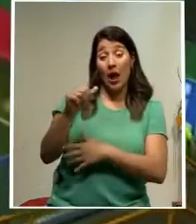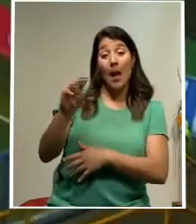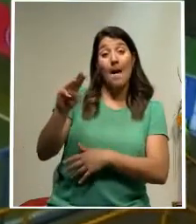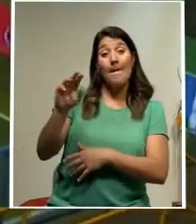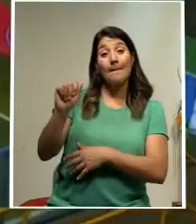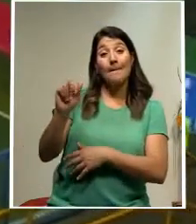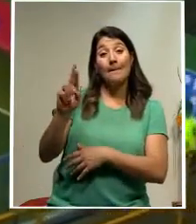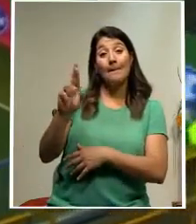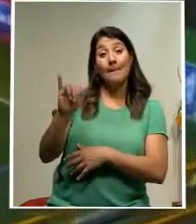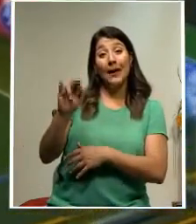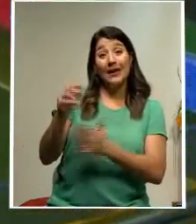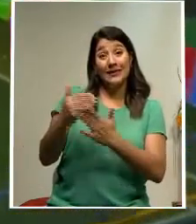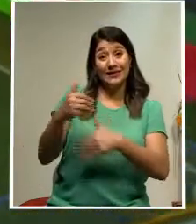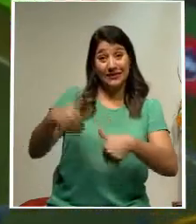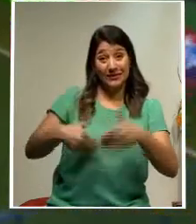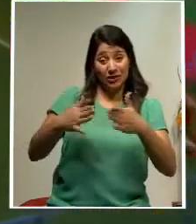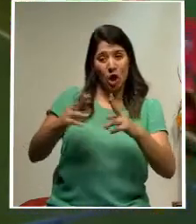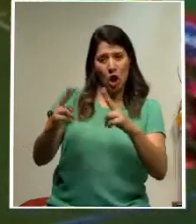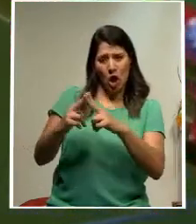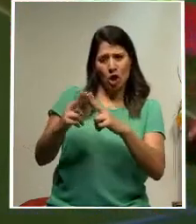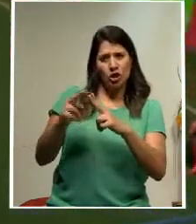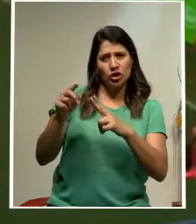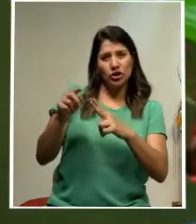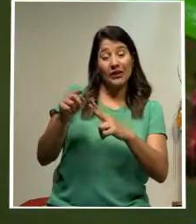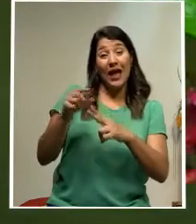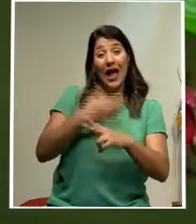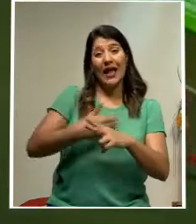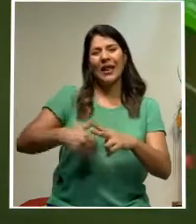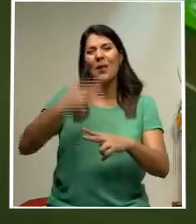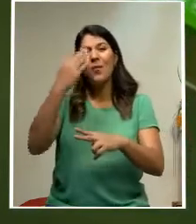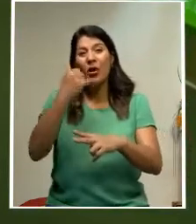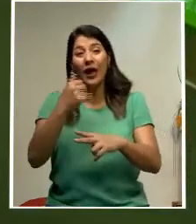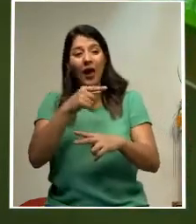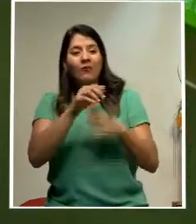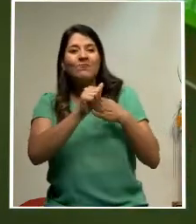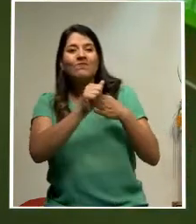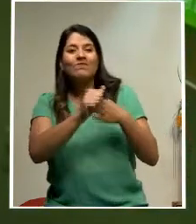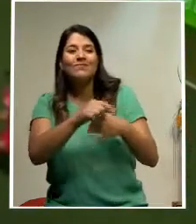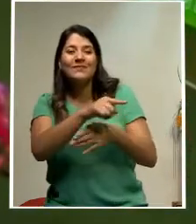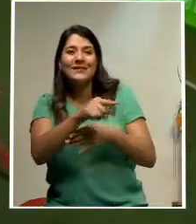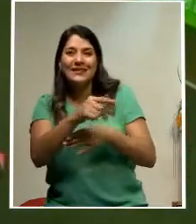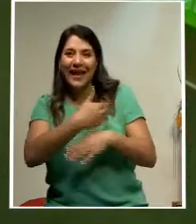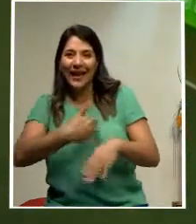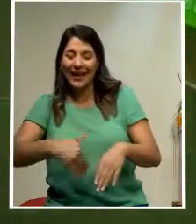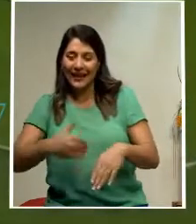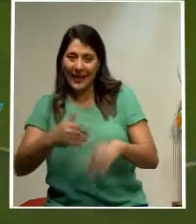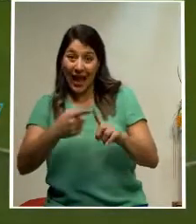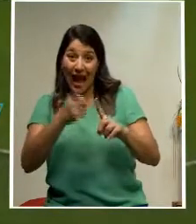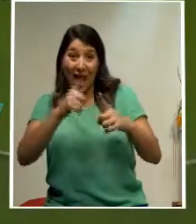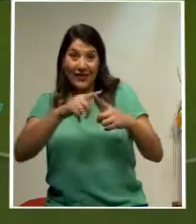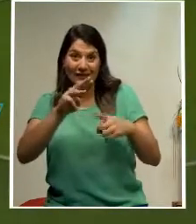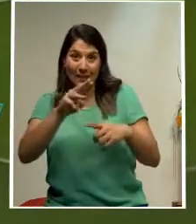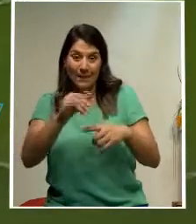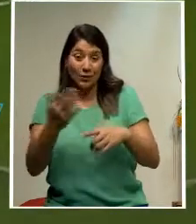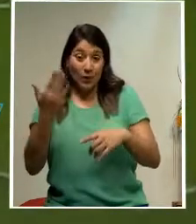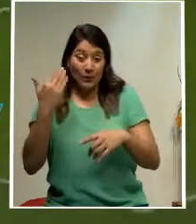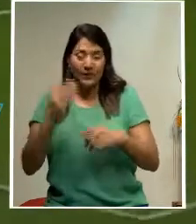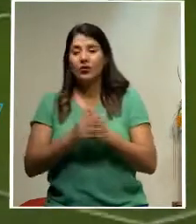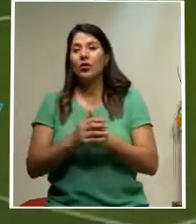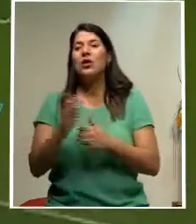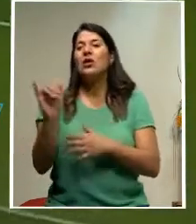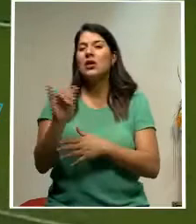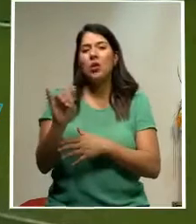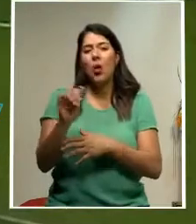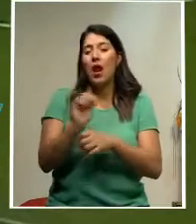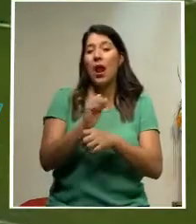plantel rojo y amarillo, ya que lo dirigió hasta mayo pasado. Además, también tiene a favor la historia reciente, ya que el team no derrota a los